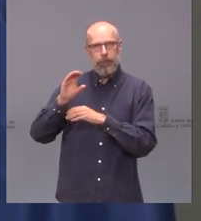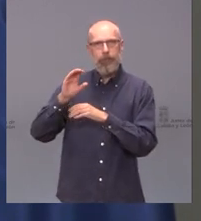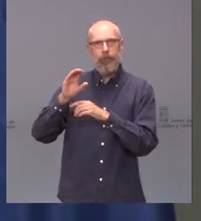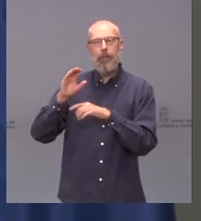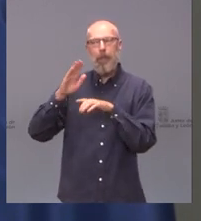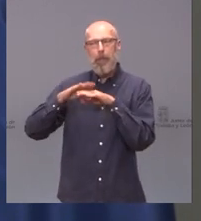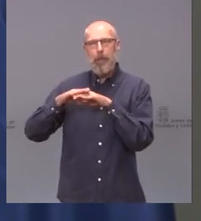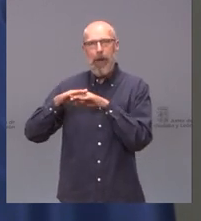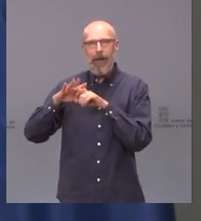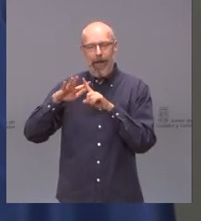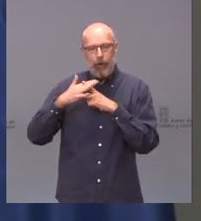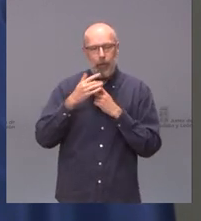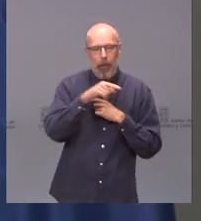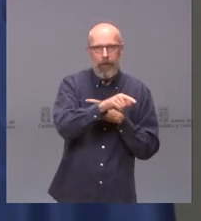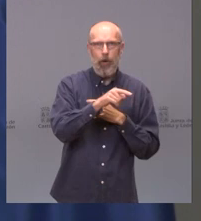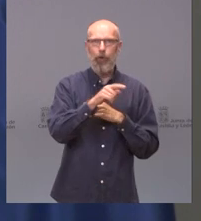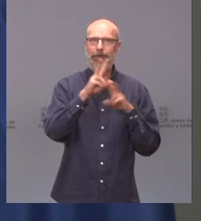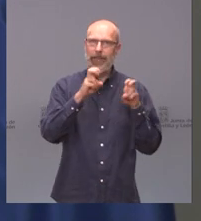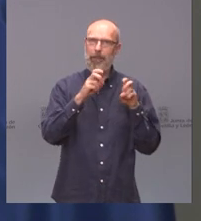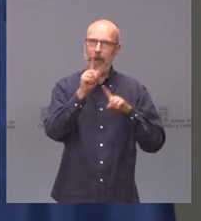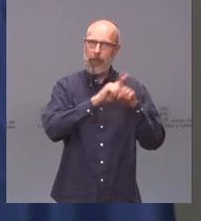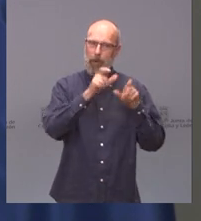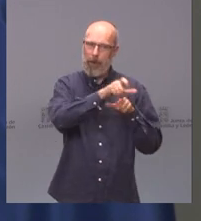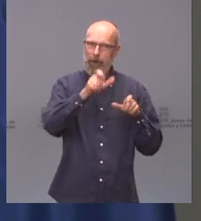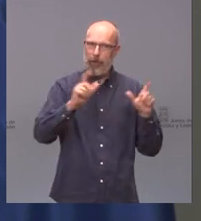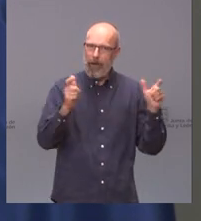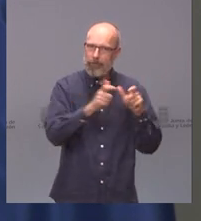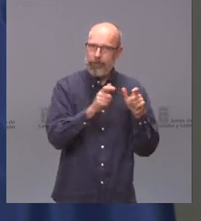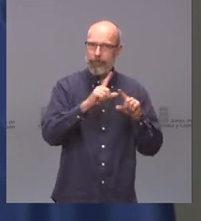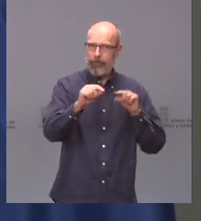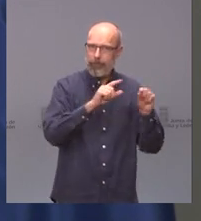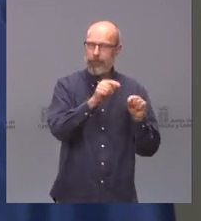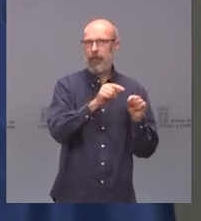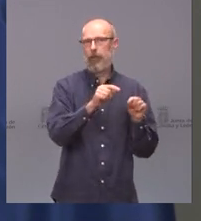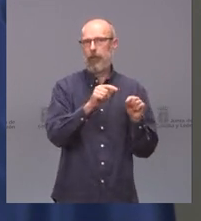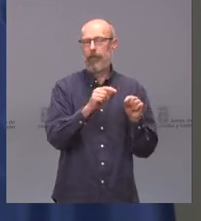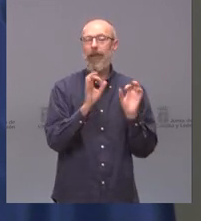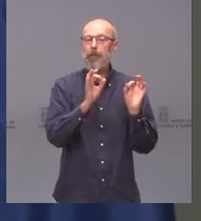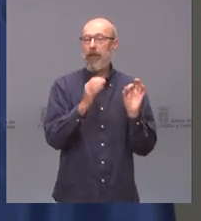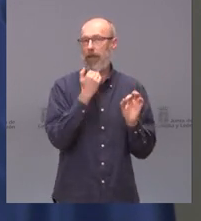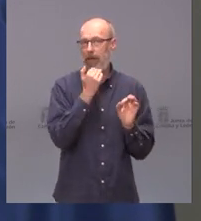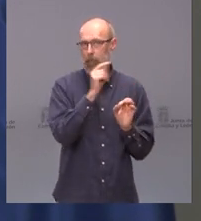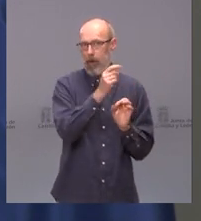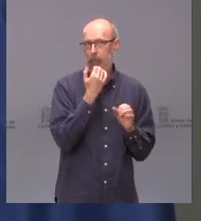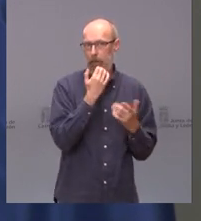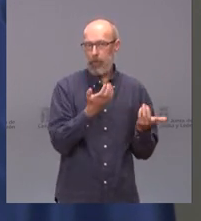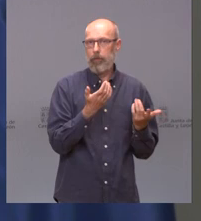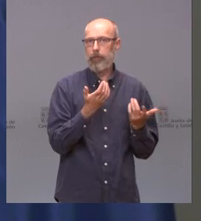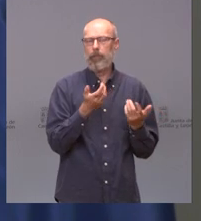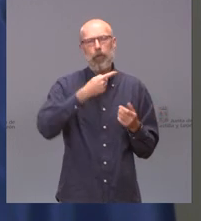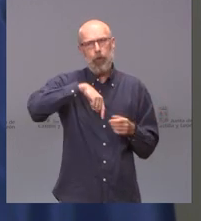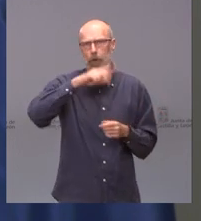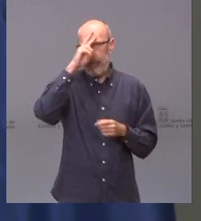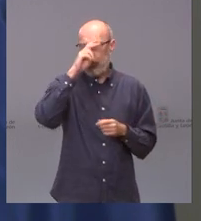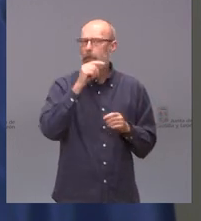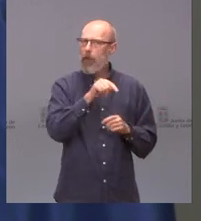la situación del reto demográfico de muchas de nuestras provincias especialmente Zamora y se sabe que nosotros estamos especialmente preocupados